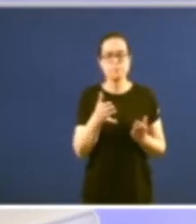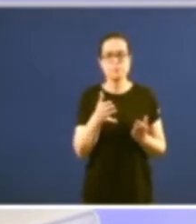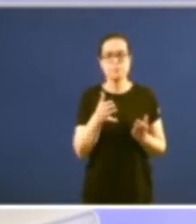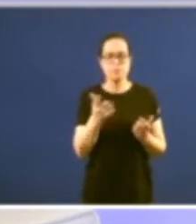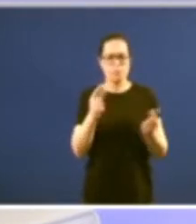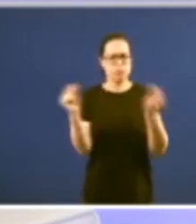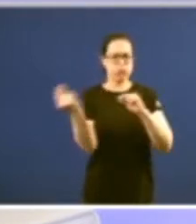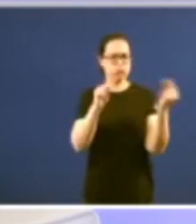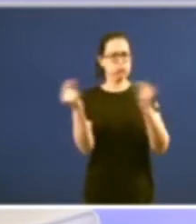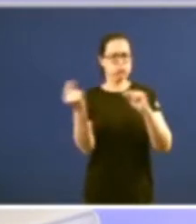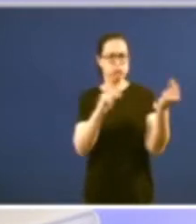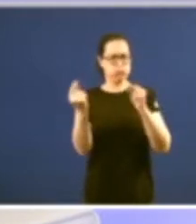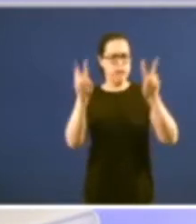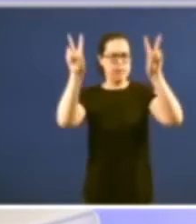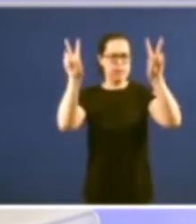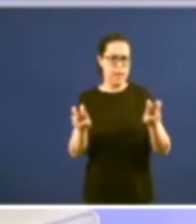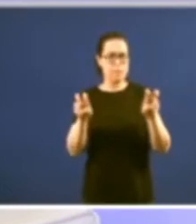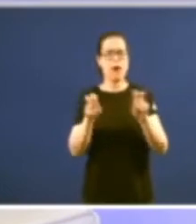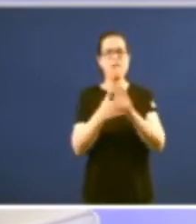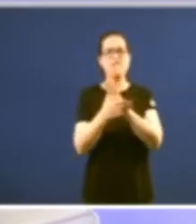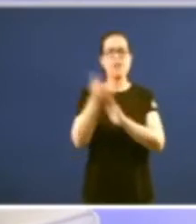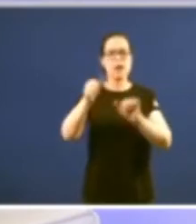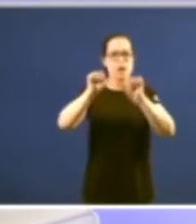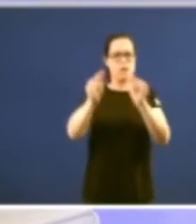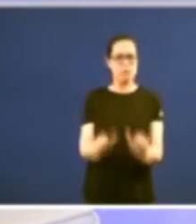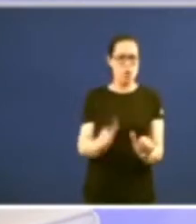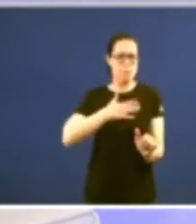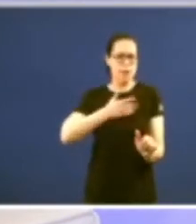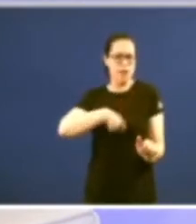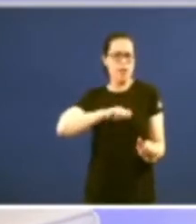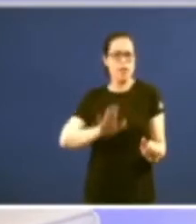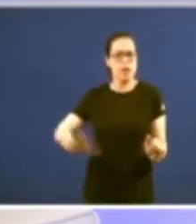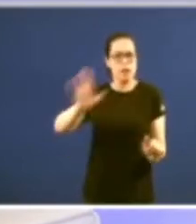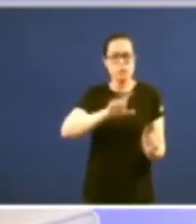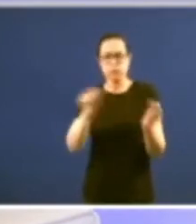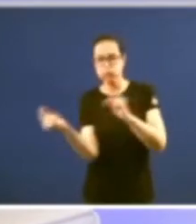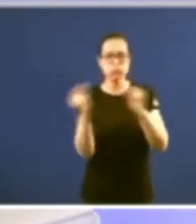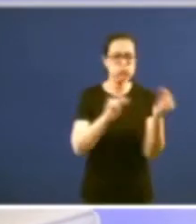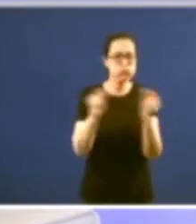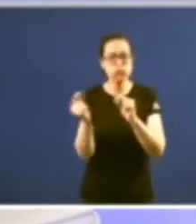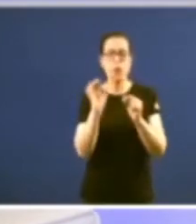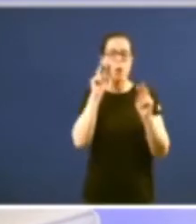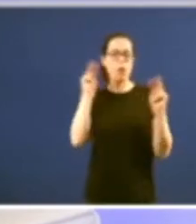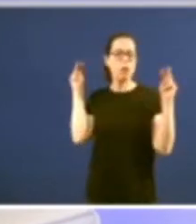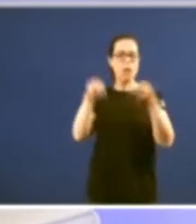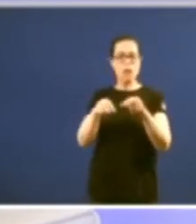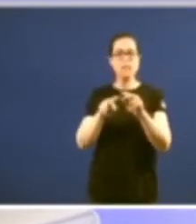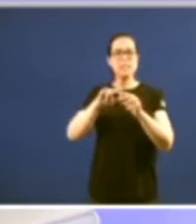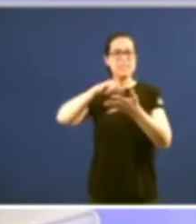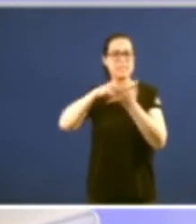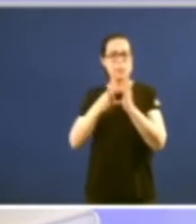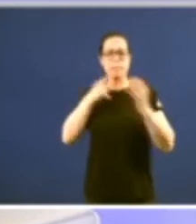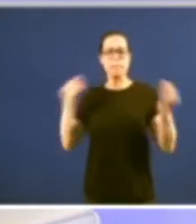discutir obviamente que tipo de federalismo temos se pode discutir que hai que facer para mellorar o sistema federal que temos